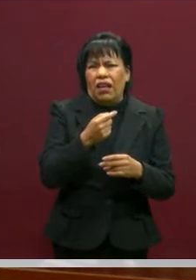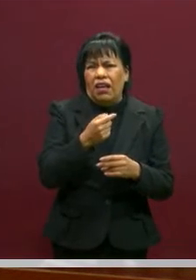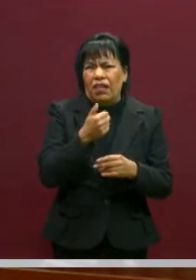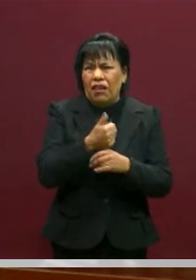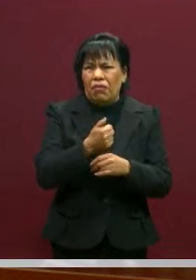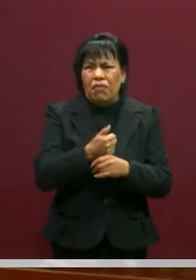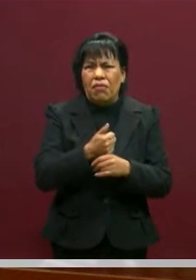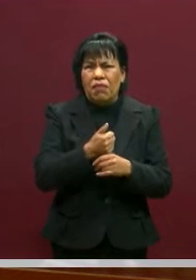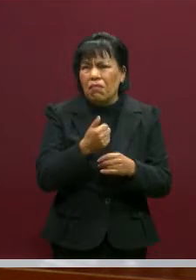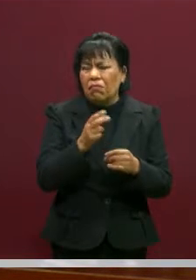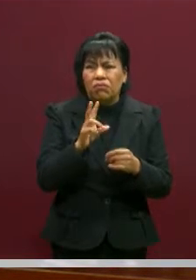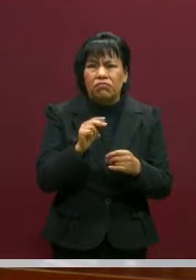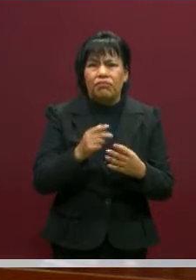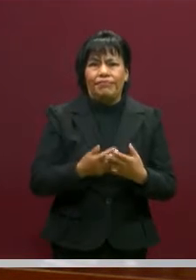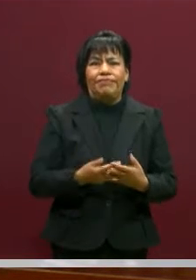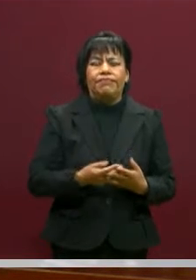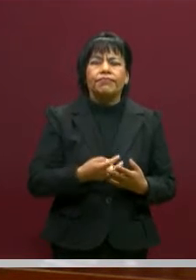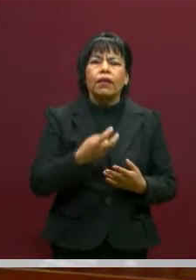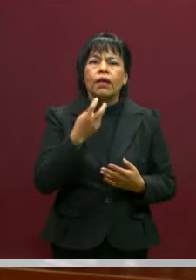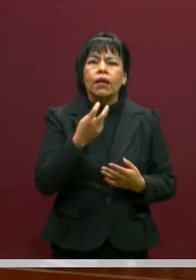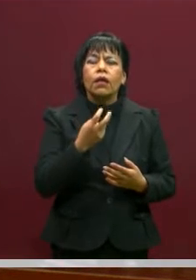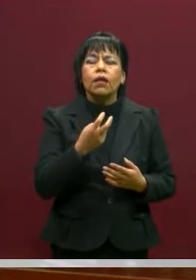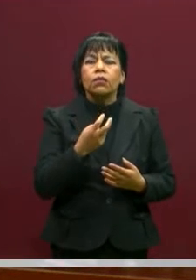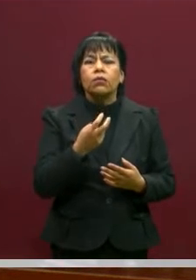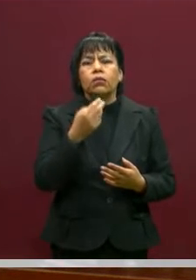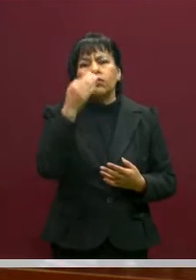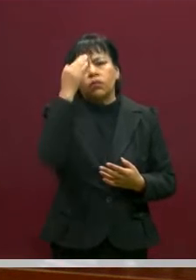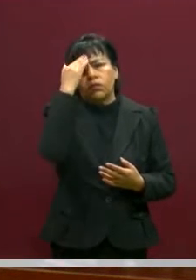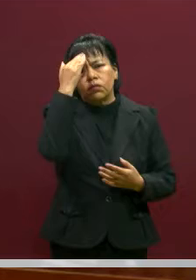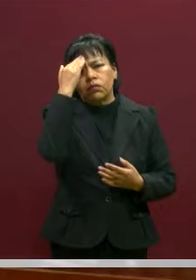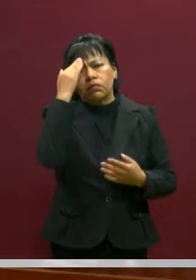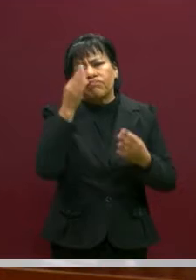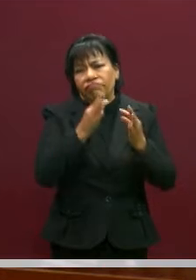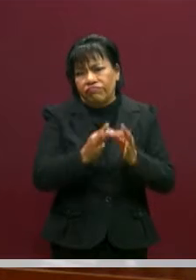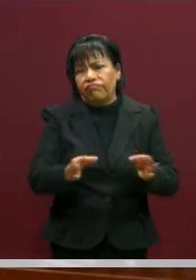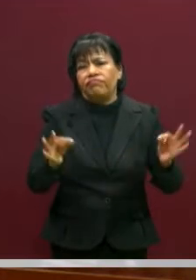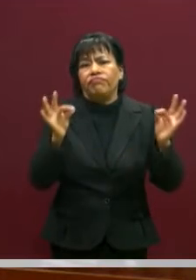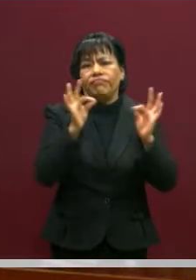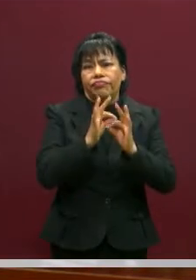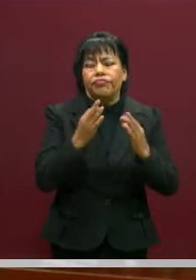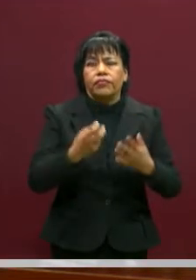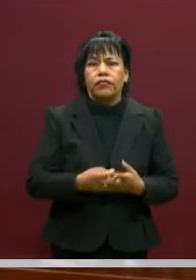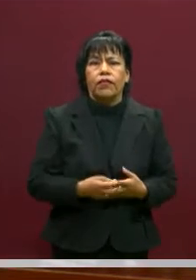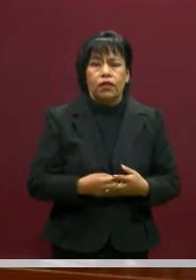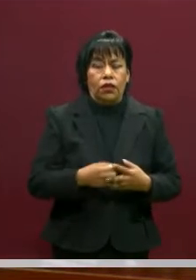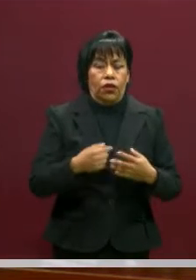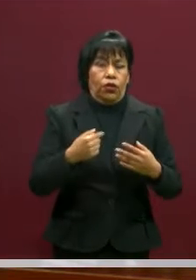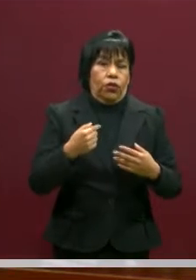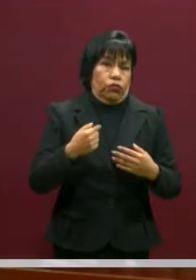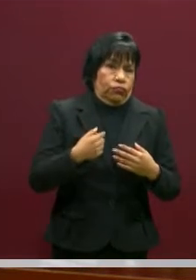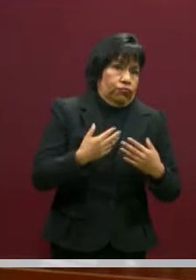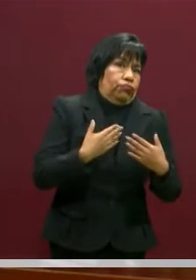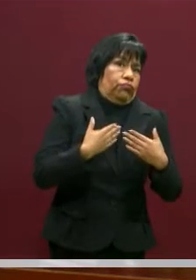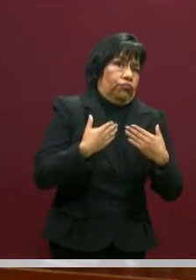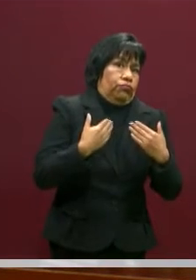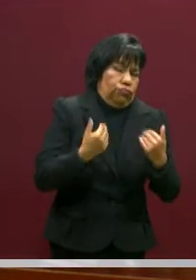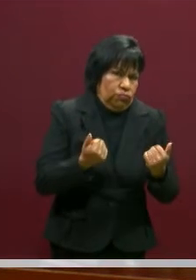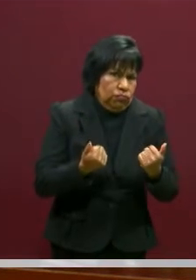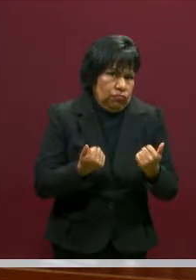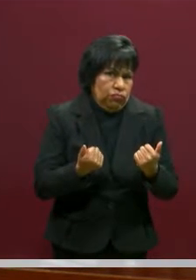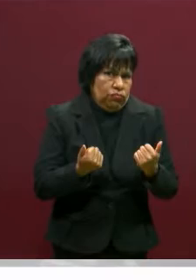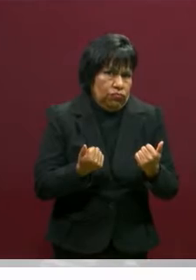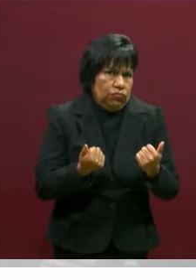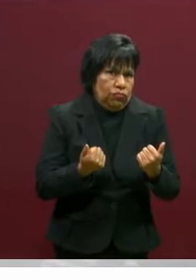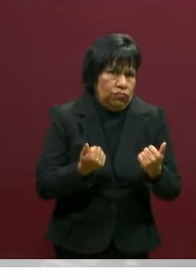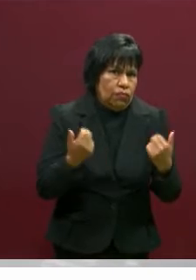Este tipo de circunstancias creo que es importante conocerlas. Por lo tanto, ¿he sido comprensivo con mis alumnos frente a estas